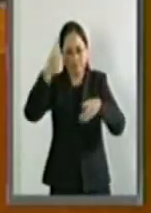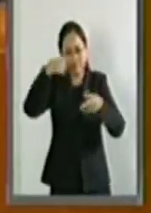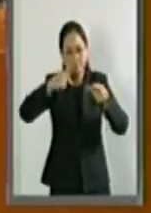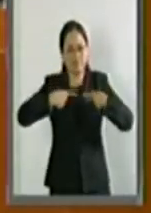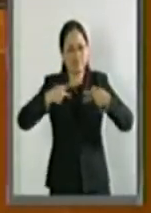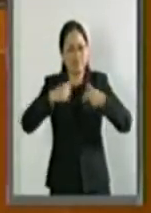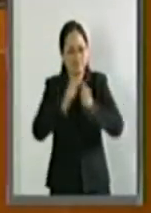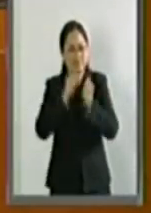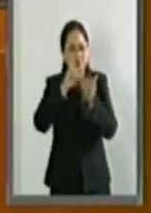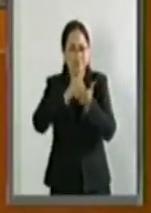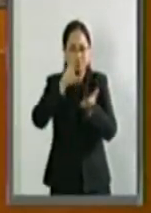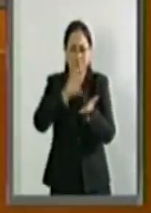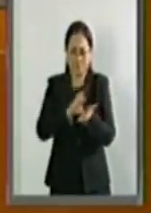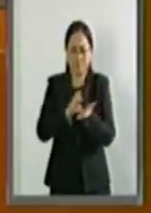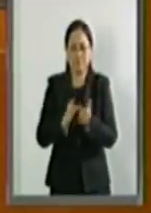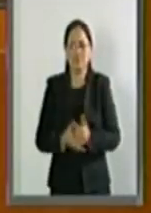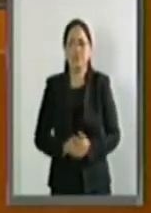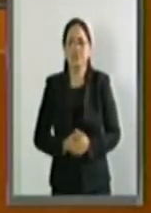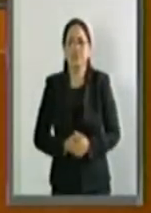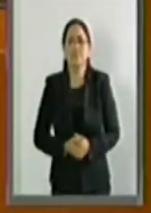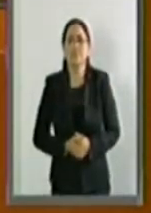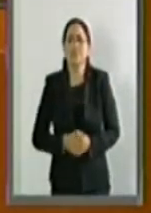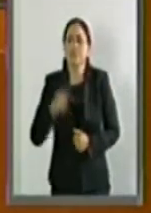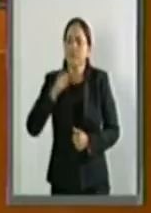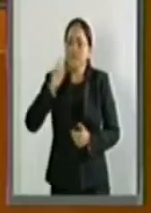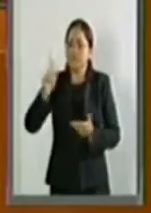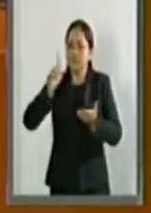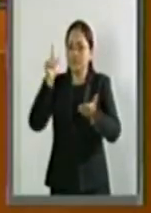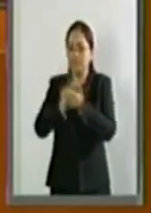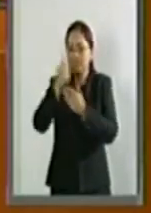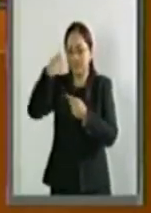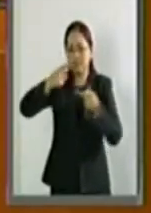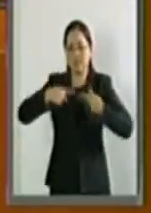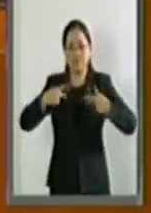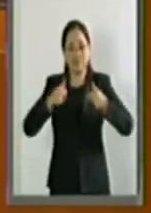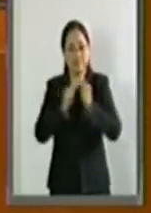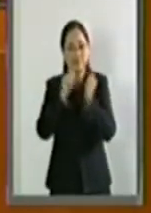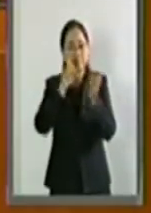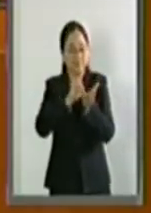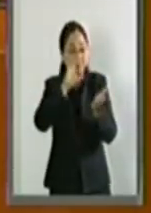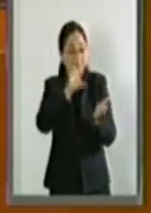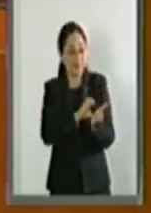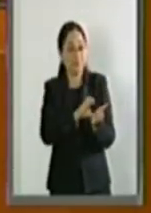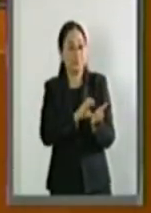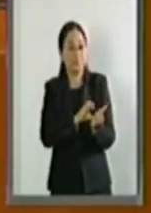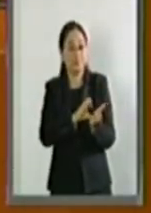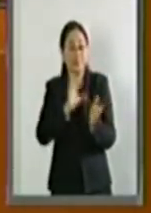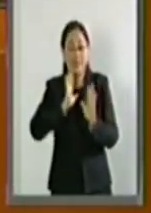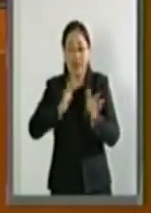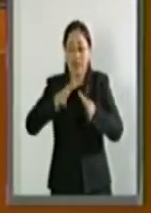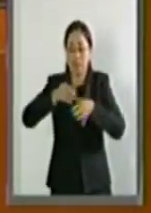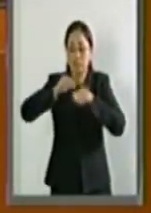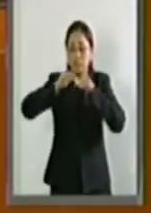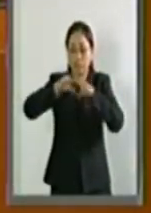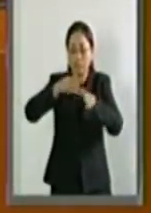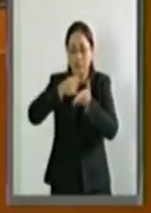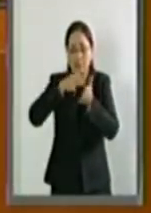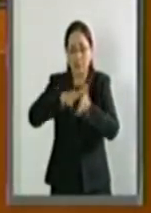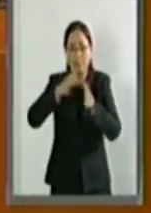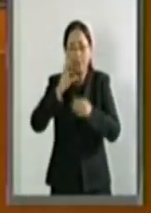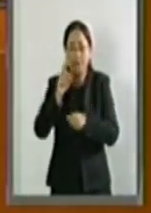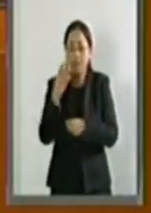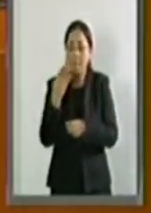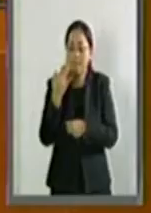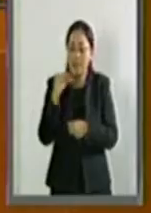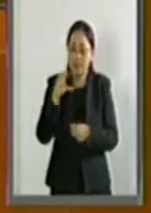Discapacidad. Que además les quiero compartir, la Ley General para las Personas con Discapacidad publicada el 30 de mayo de 2011